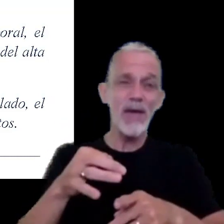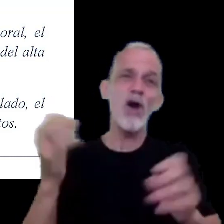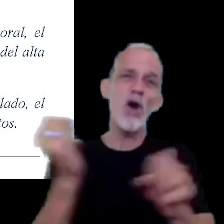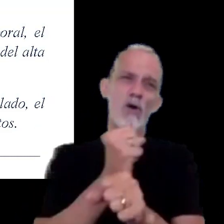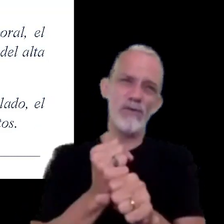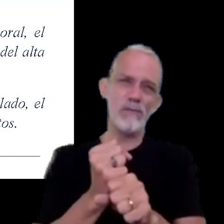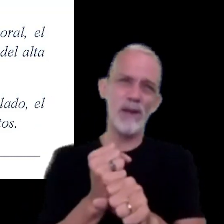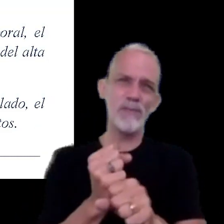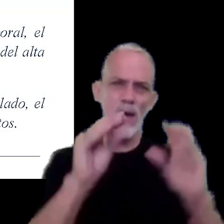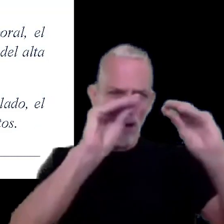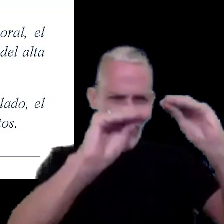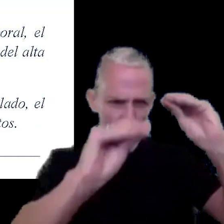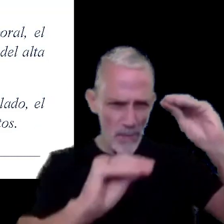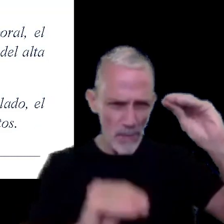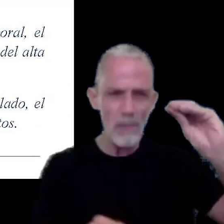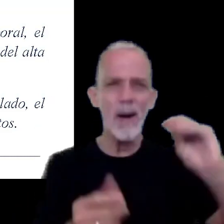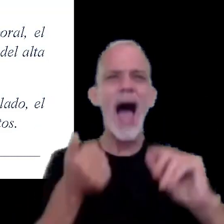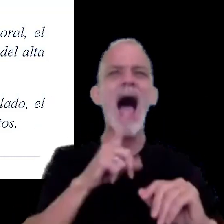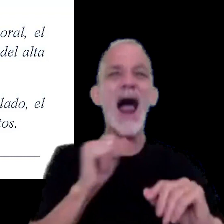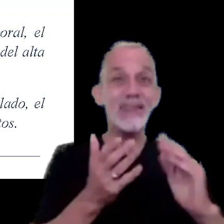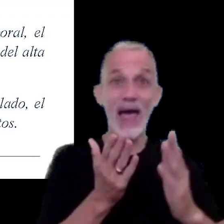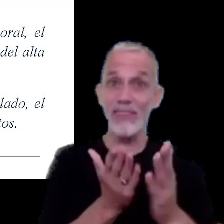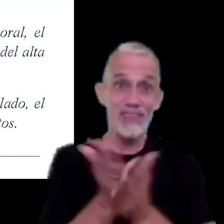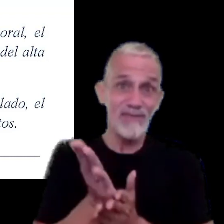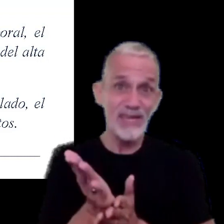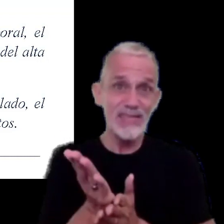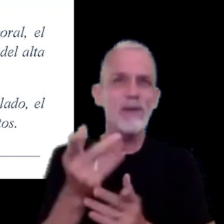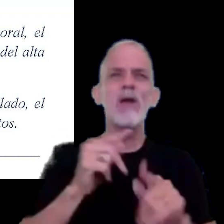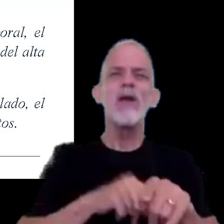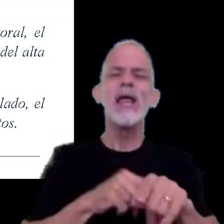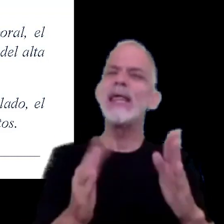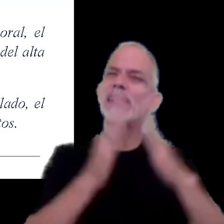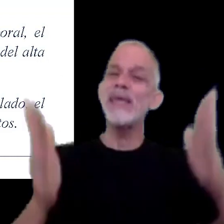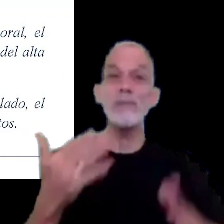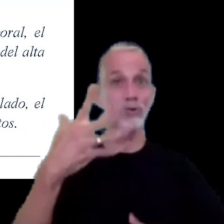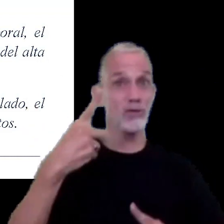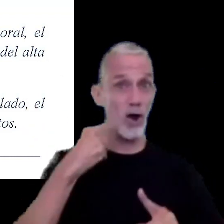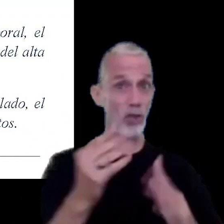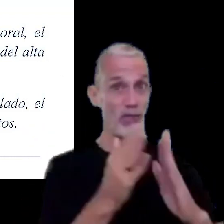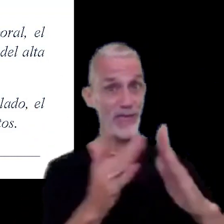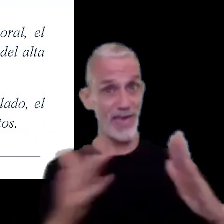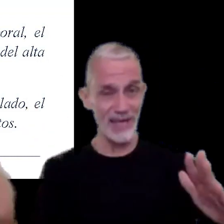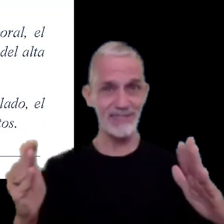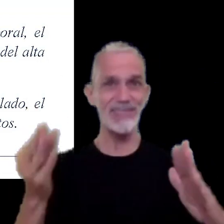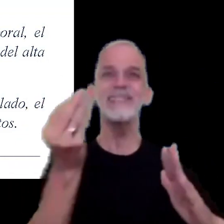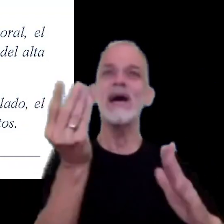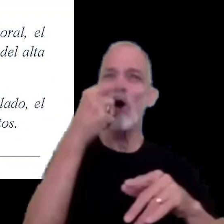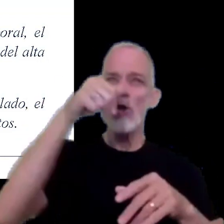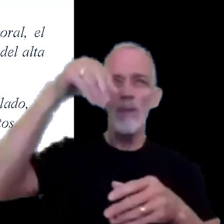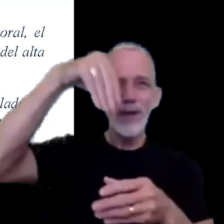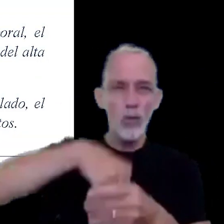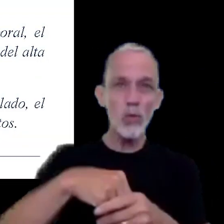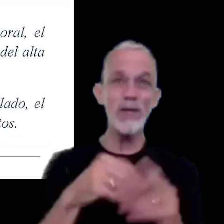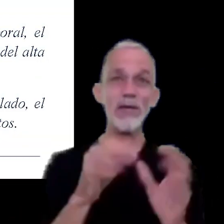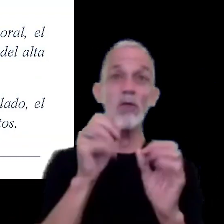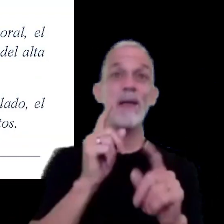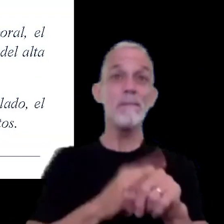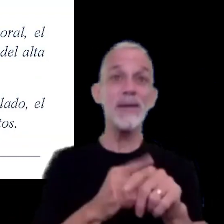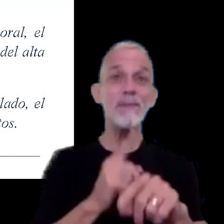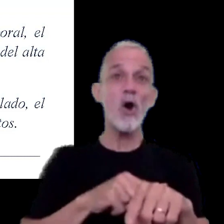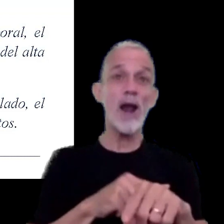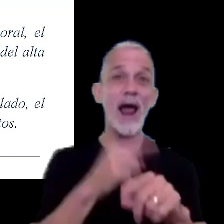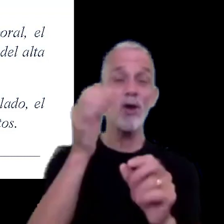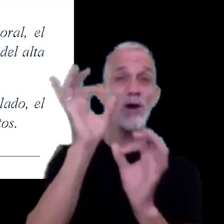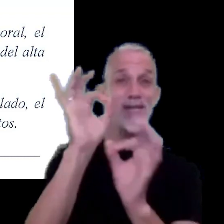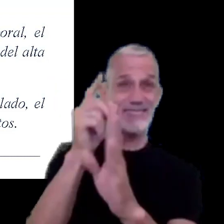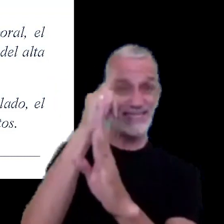registro para obtener el alta definitiva en un plazo de 5 días corridos a partir de las 0 horas del día siguiente